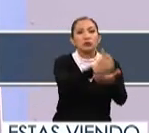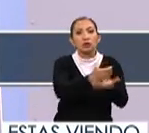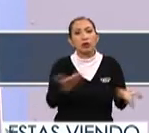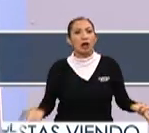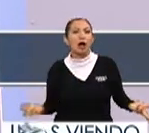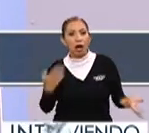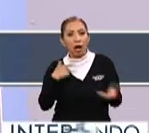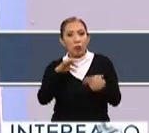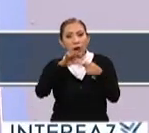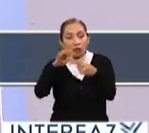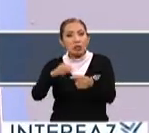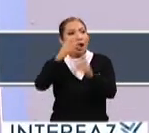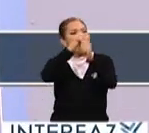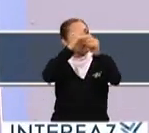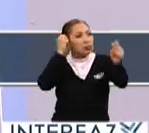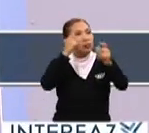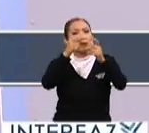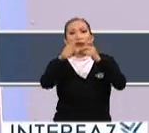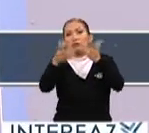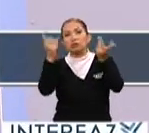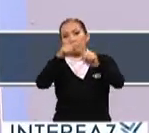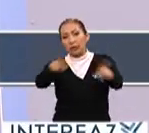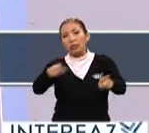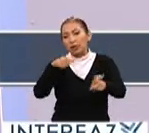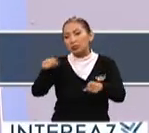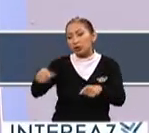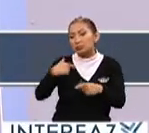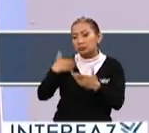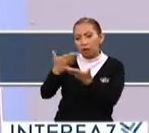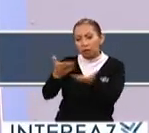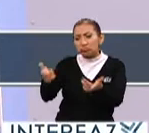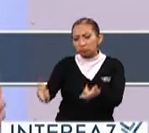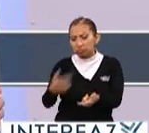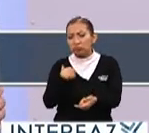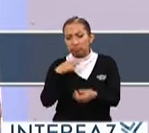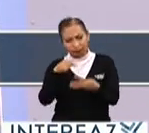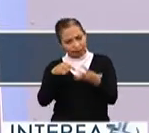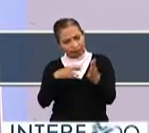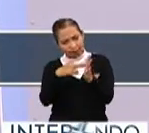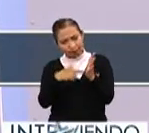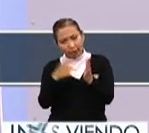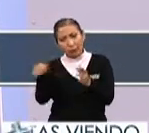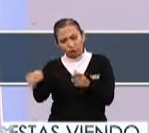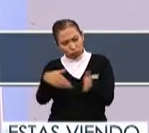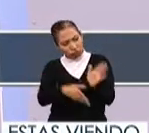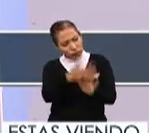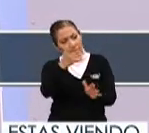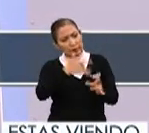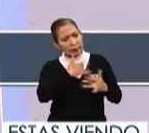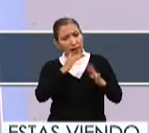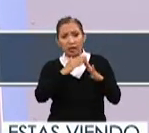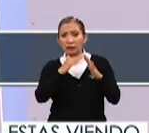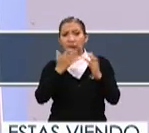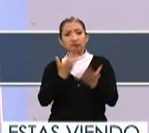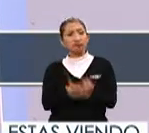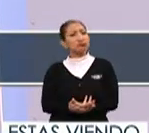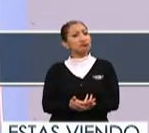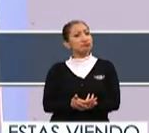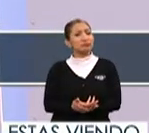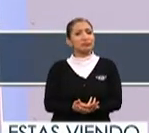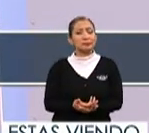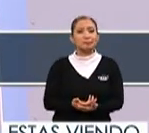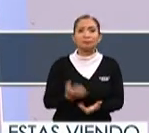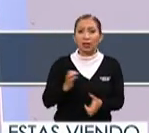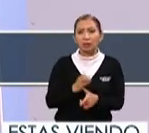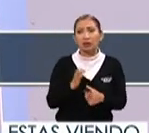las guías del autobús son muy distintas entonces ellos te abren todas esas oportunidades para que tú te puedas sentir en casa entonces